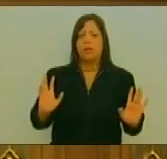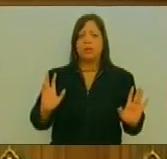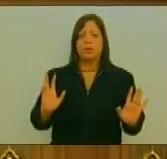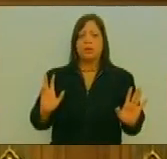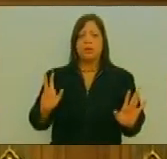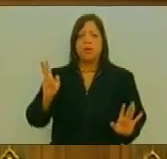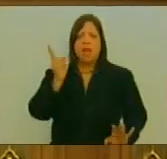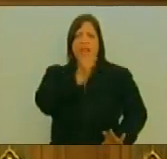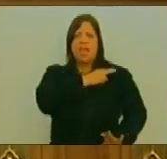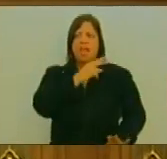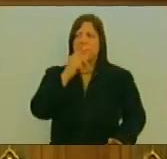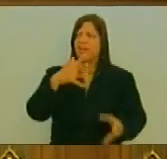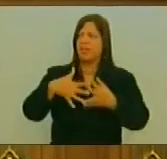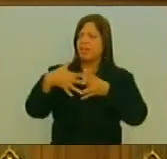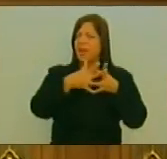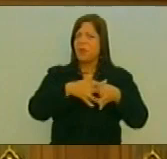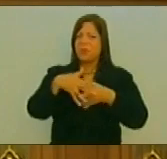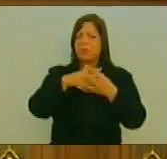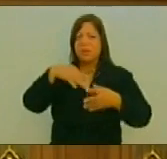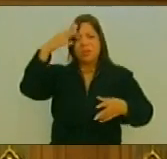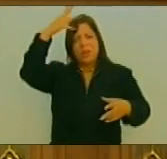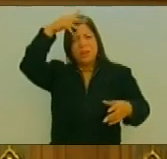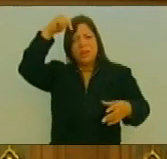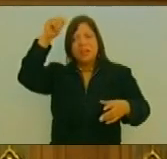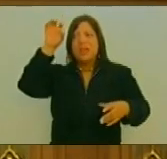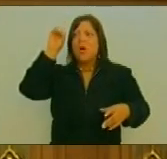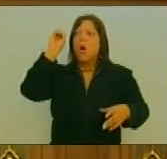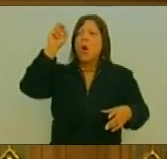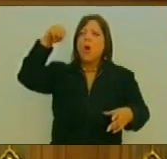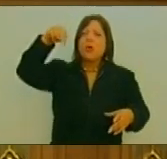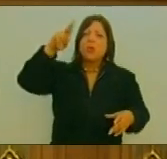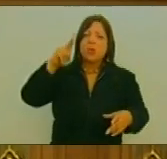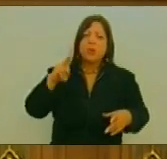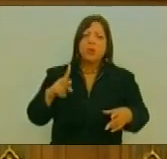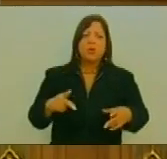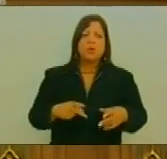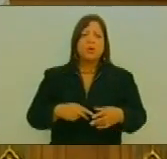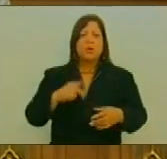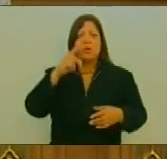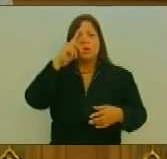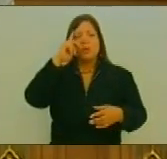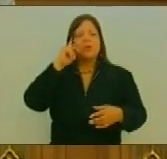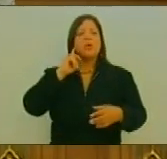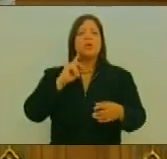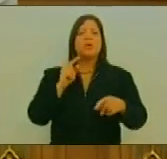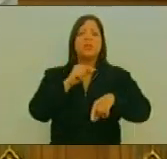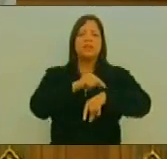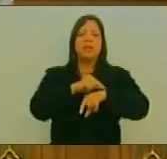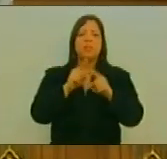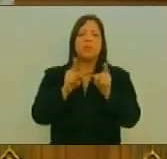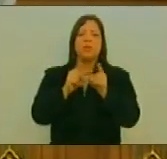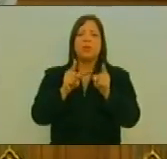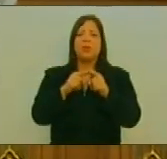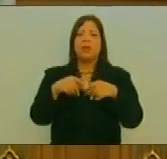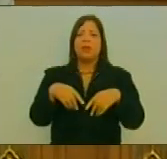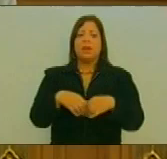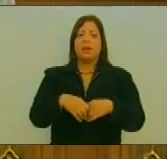que el jefe Del imperio En Naciones Unidas Creo que fue bueno Que no le dieran Mucho tiempo Porque se iba A pelear